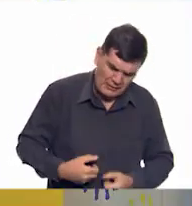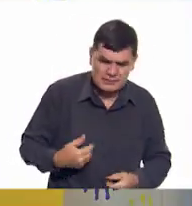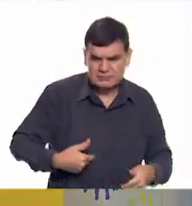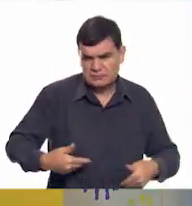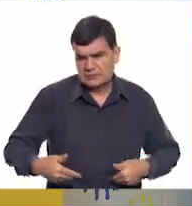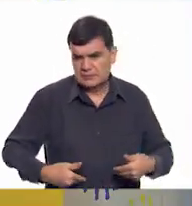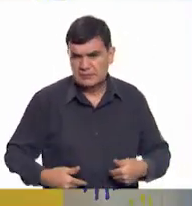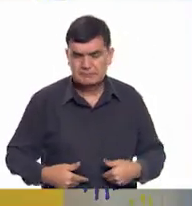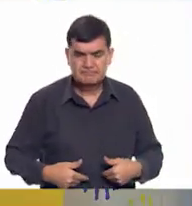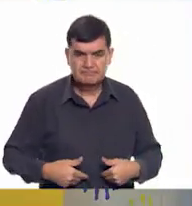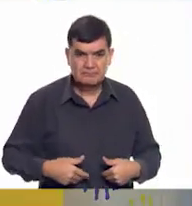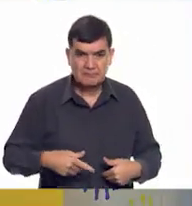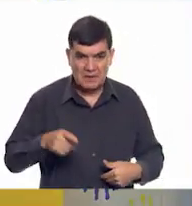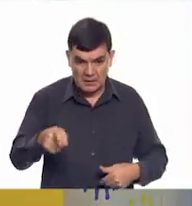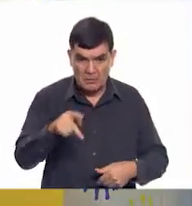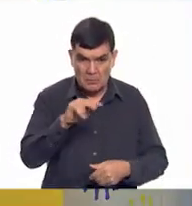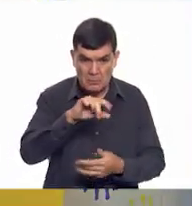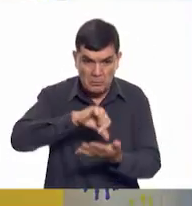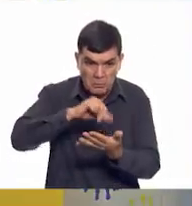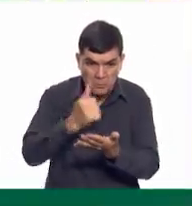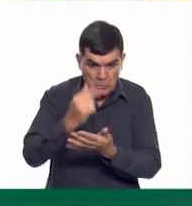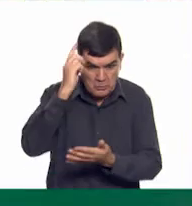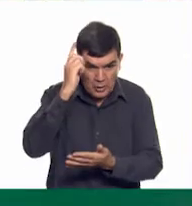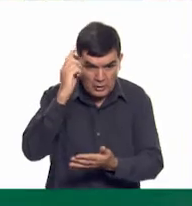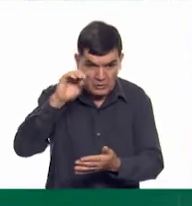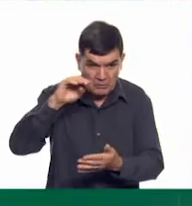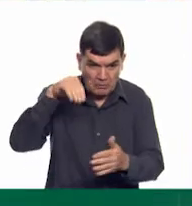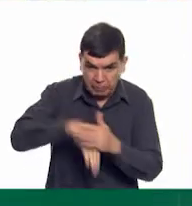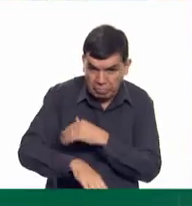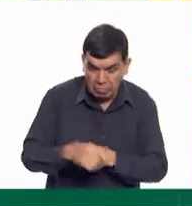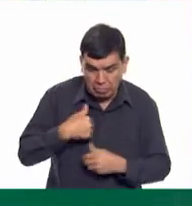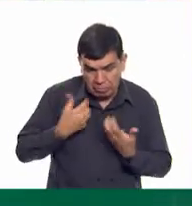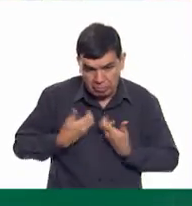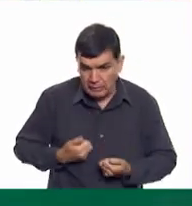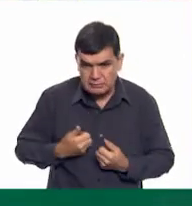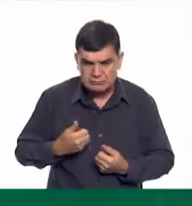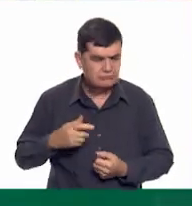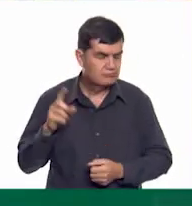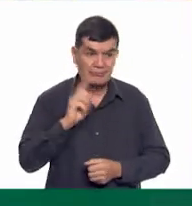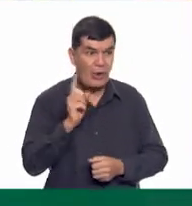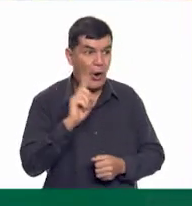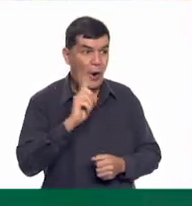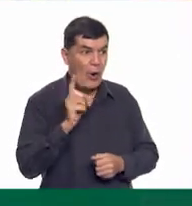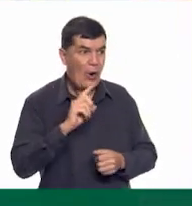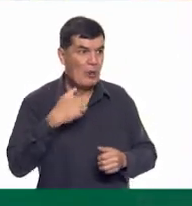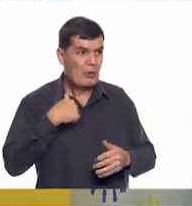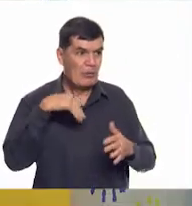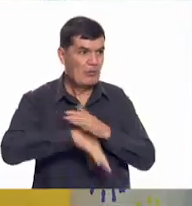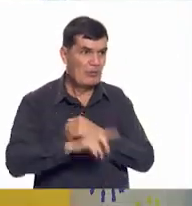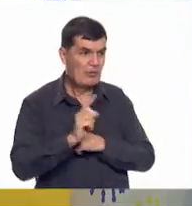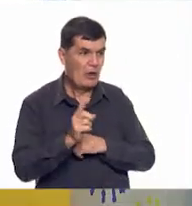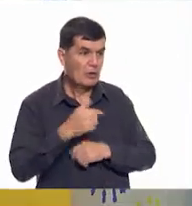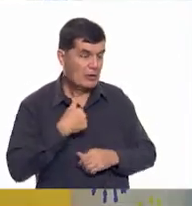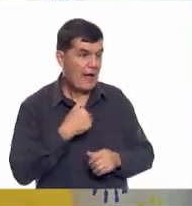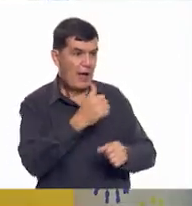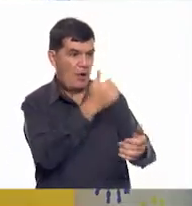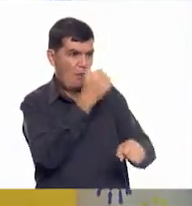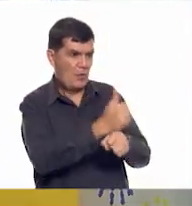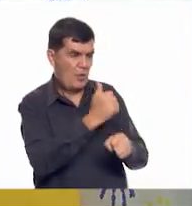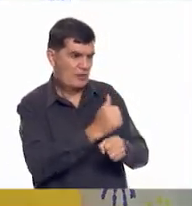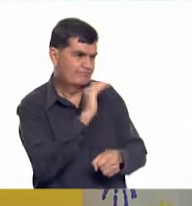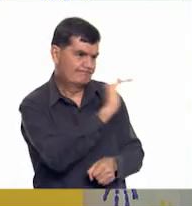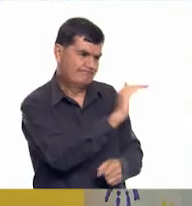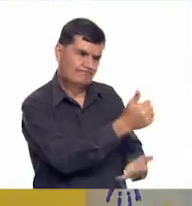Pero, ¿se rindió nuestro amigo Pony? No, él buscó ayuda con su abuelo. ¡Exacto! Y su